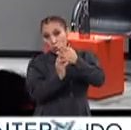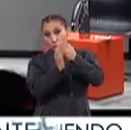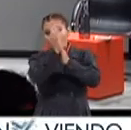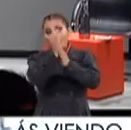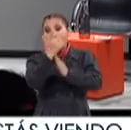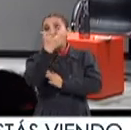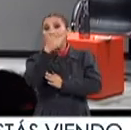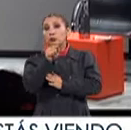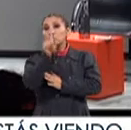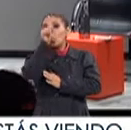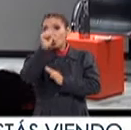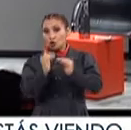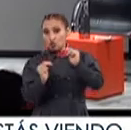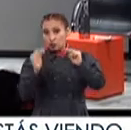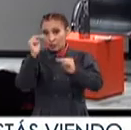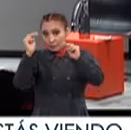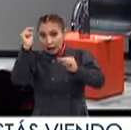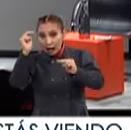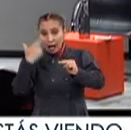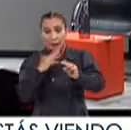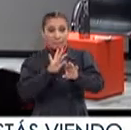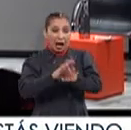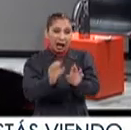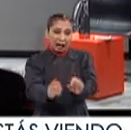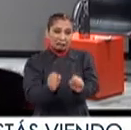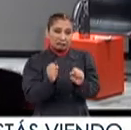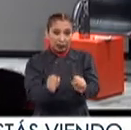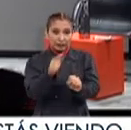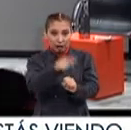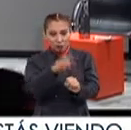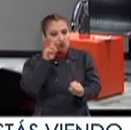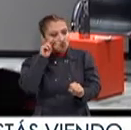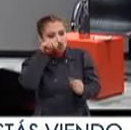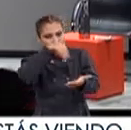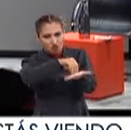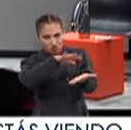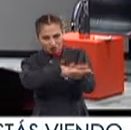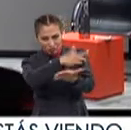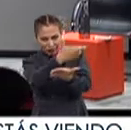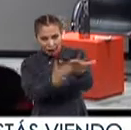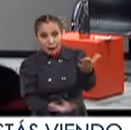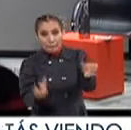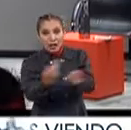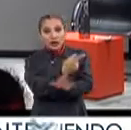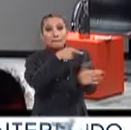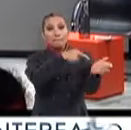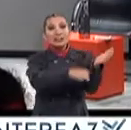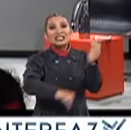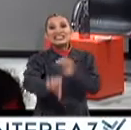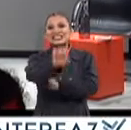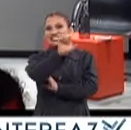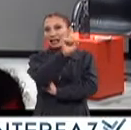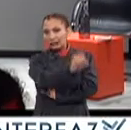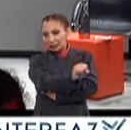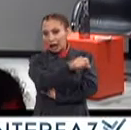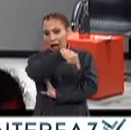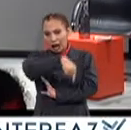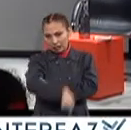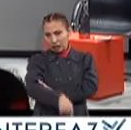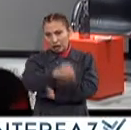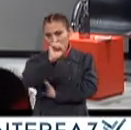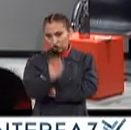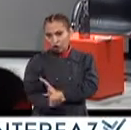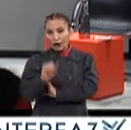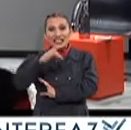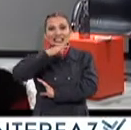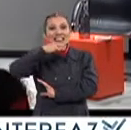magnitud de 8.1 El sismo más grande del cual tengamos registro Ocurrió en 1960, acá en el